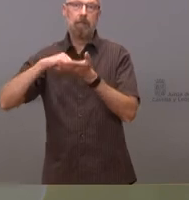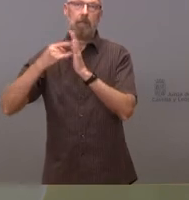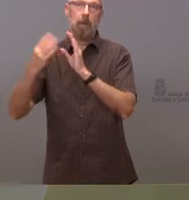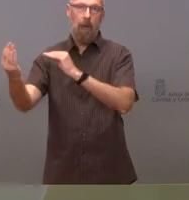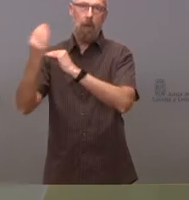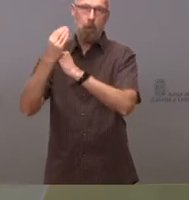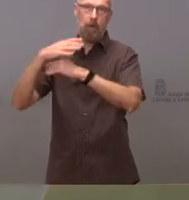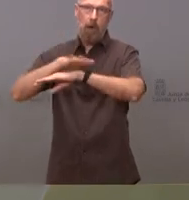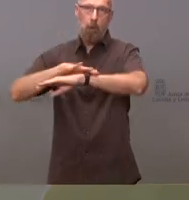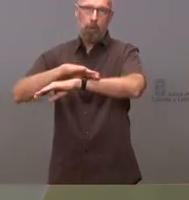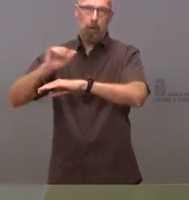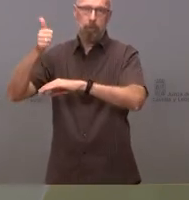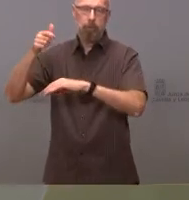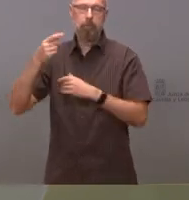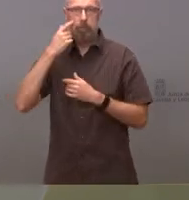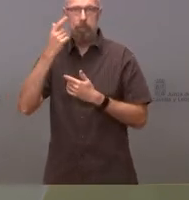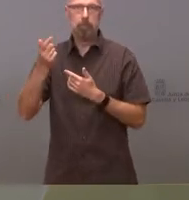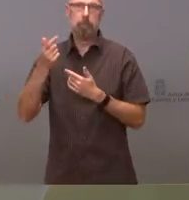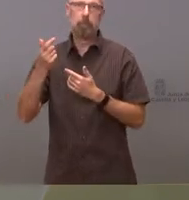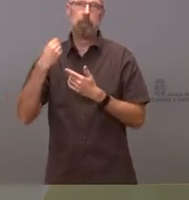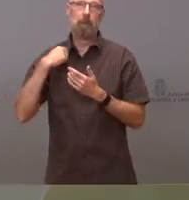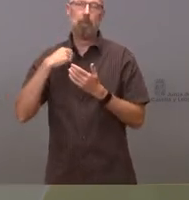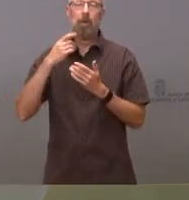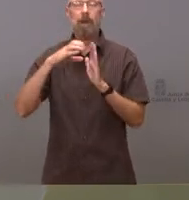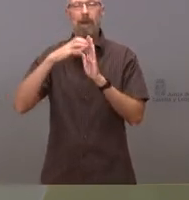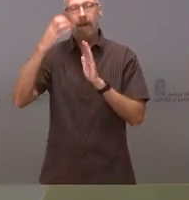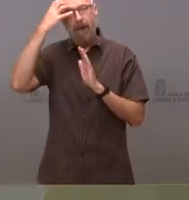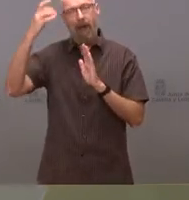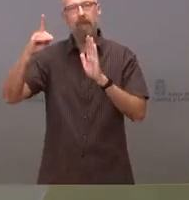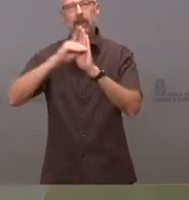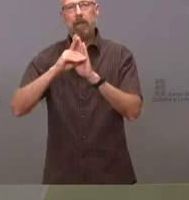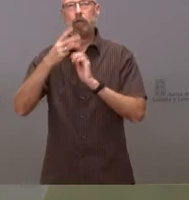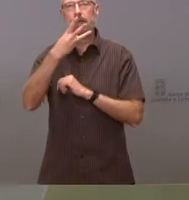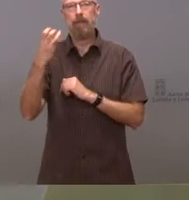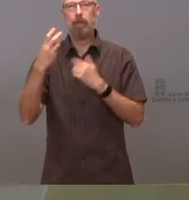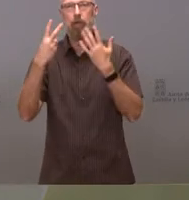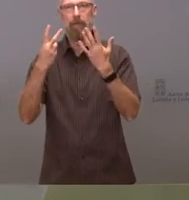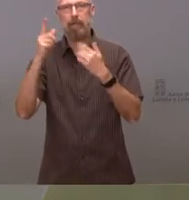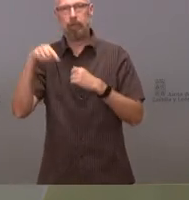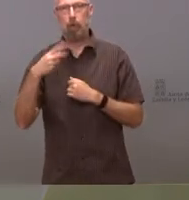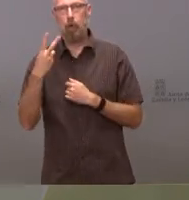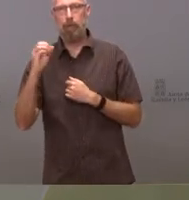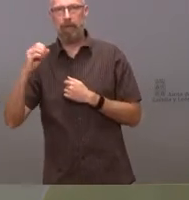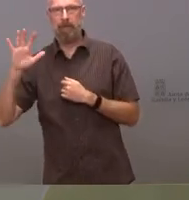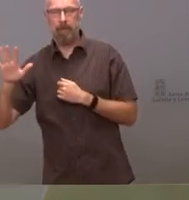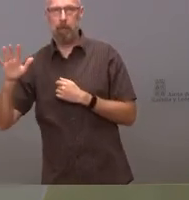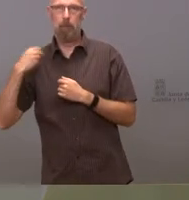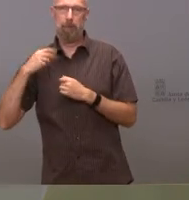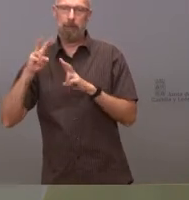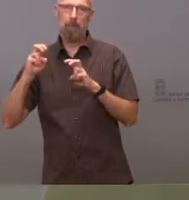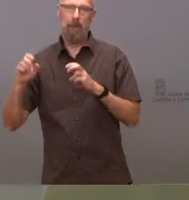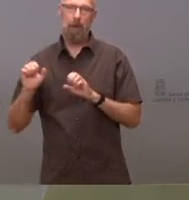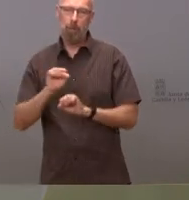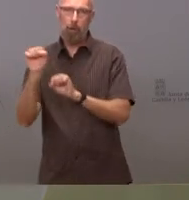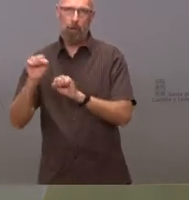Administración General del Estado, como es esas, y las derivadas del Real Decreto 307-2005, en el ámbito de protección civil. Y, desde luego,